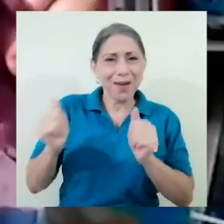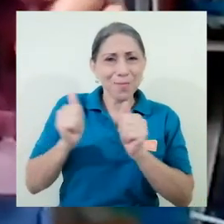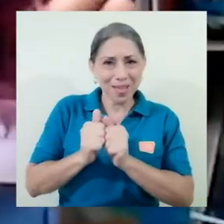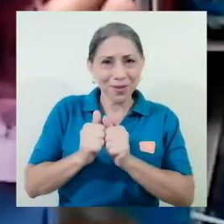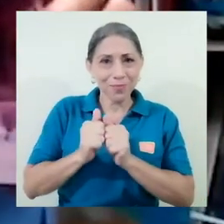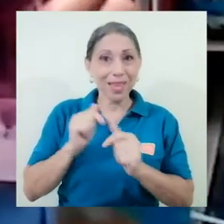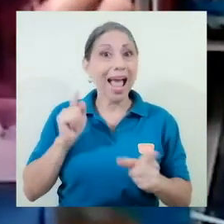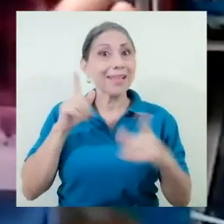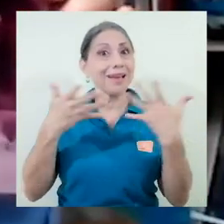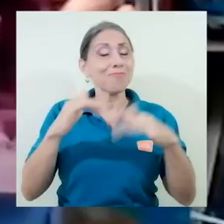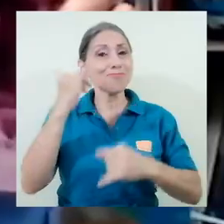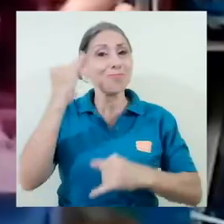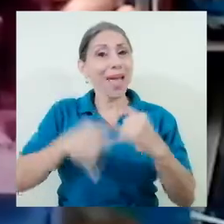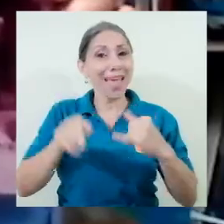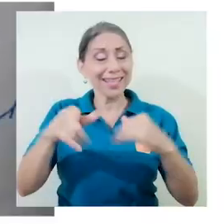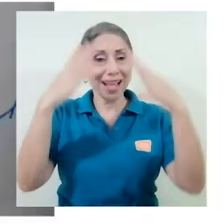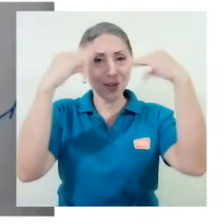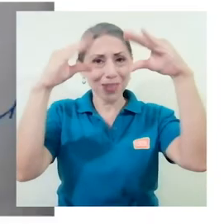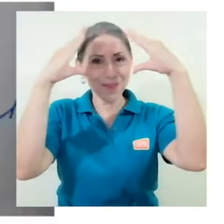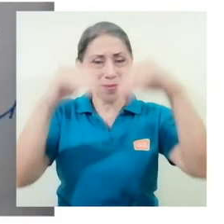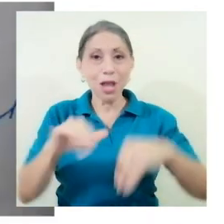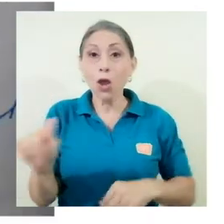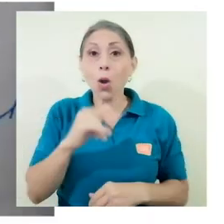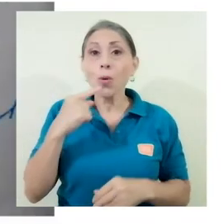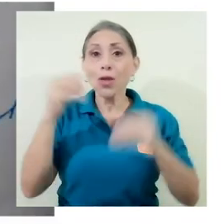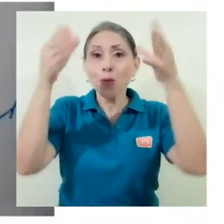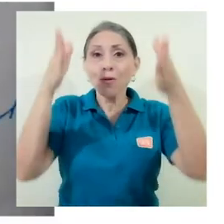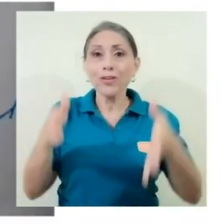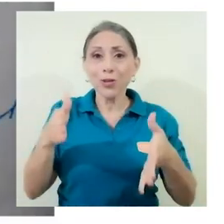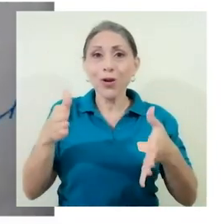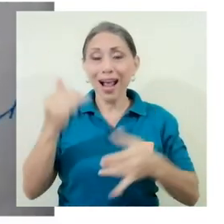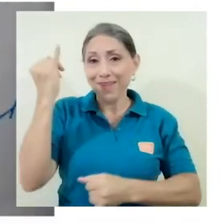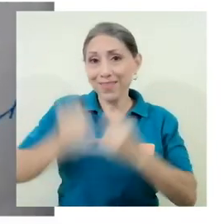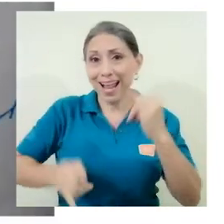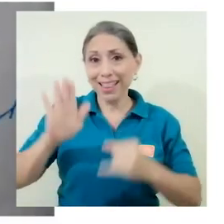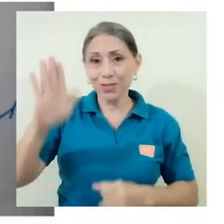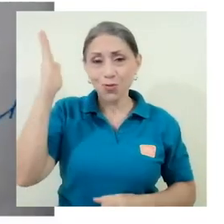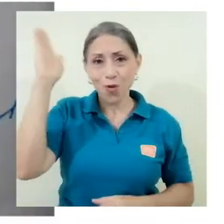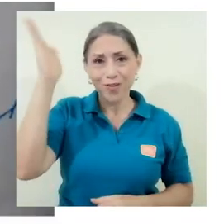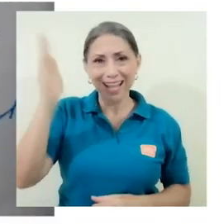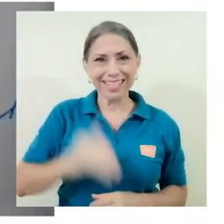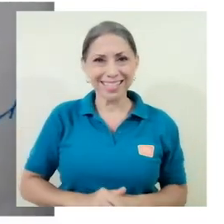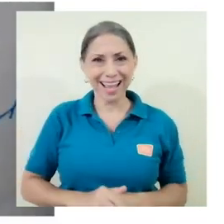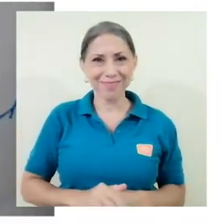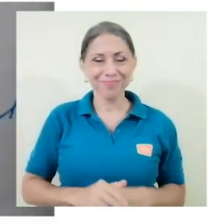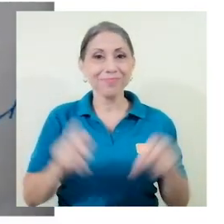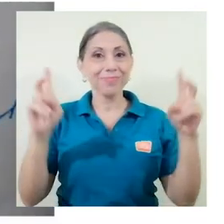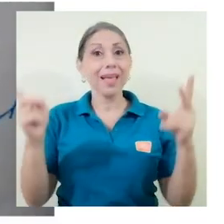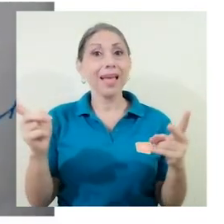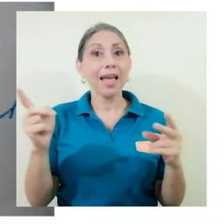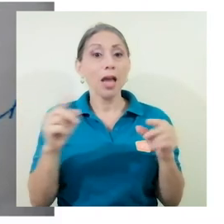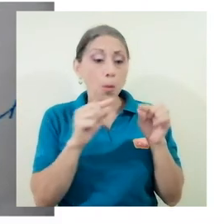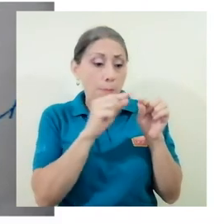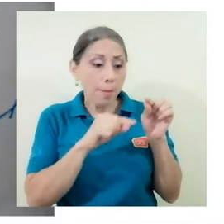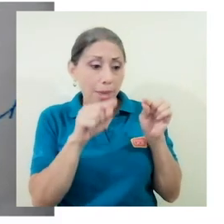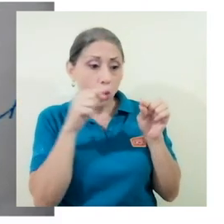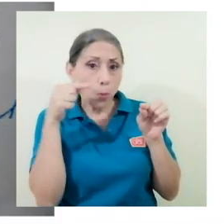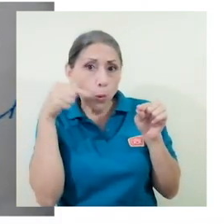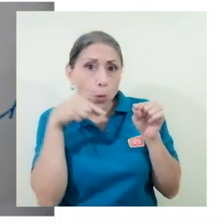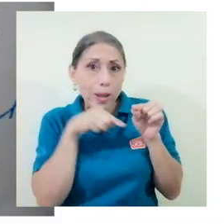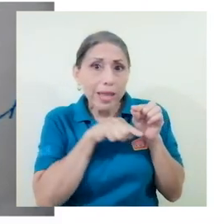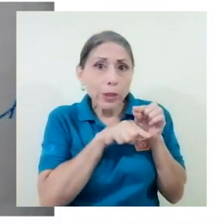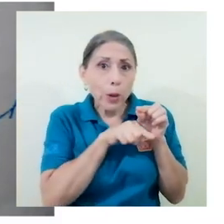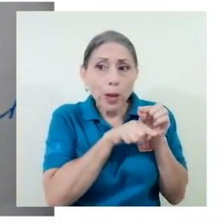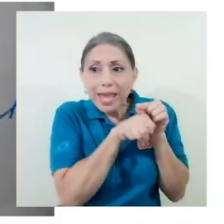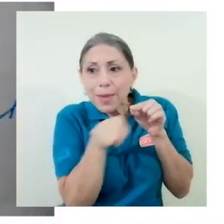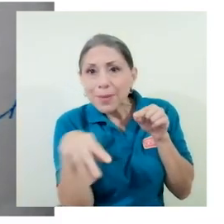Hasta aquí esta nota informativa. Y como dijo el profesor Rubio al final de su conferencia, me meto por un huequito y me salgo